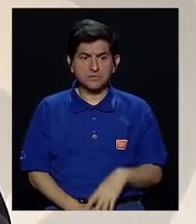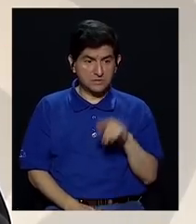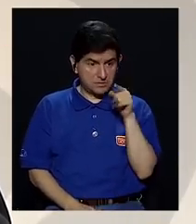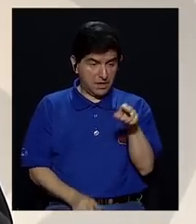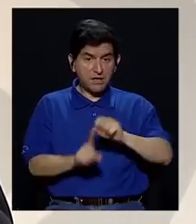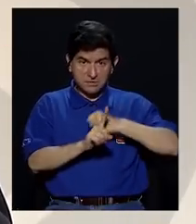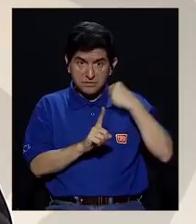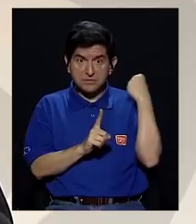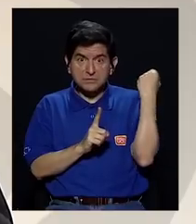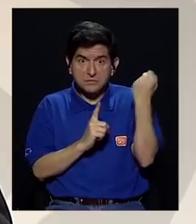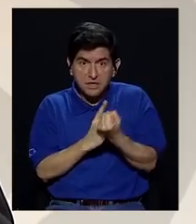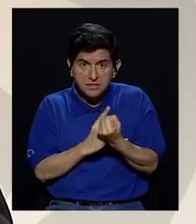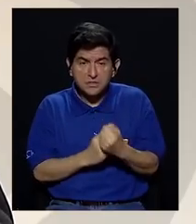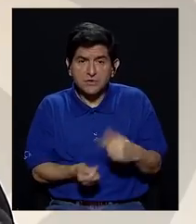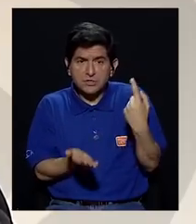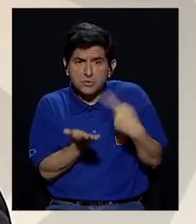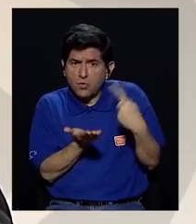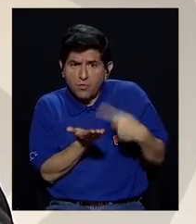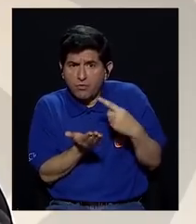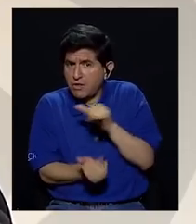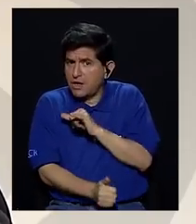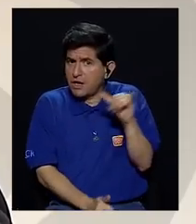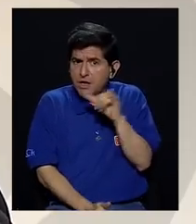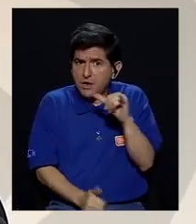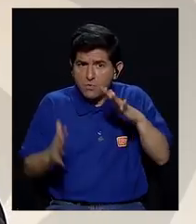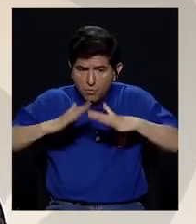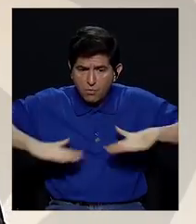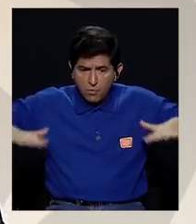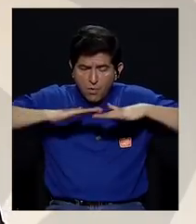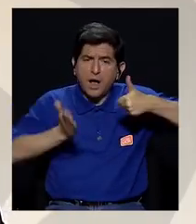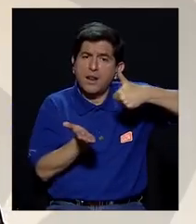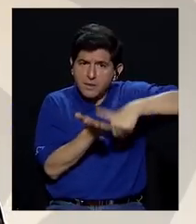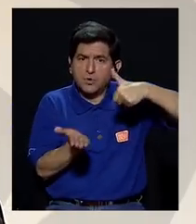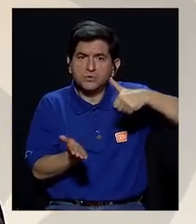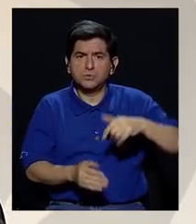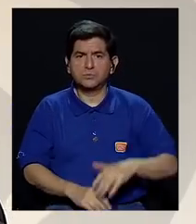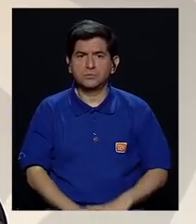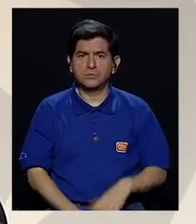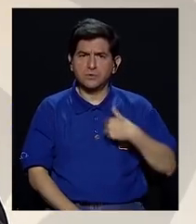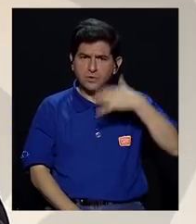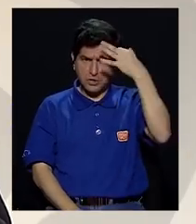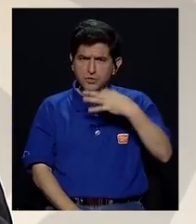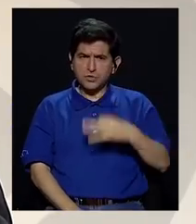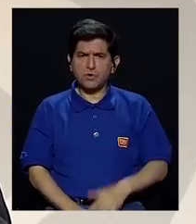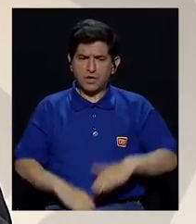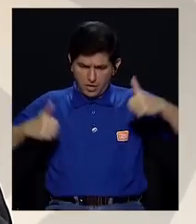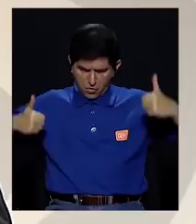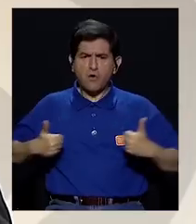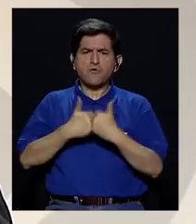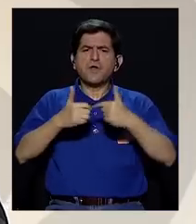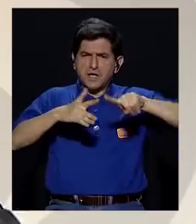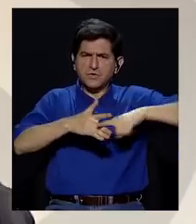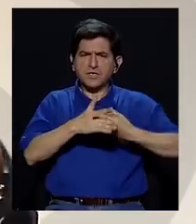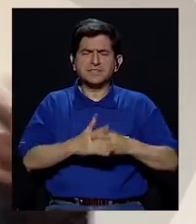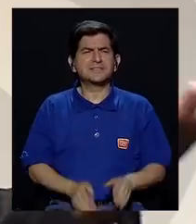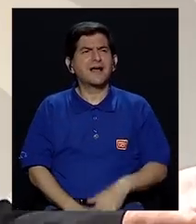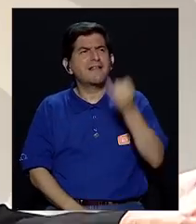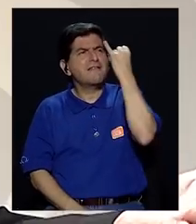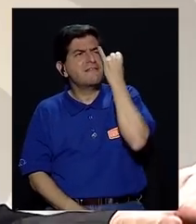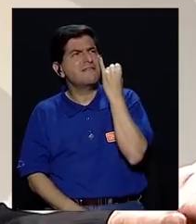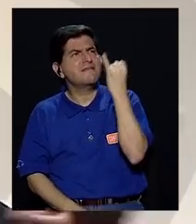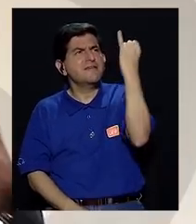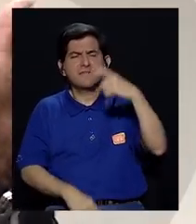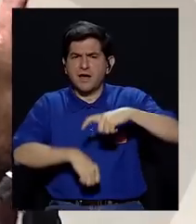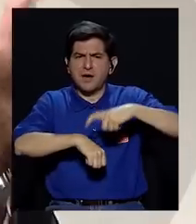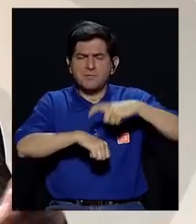Y eso se dirimen también en el escenario electoral. Entonces, me parece que un desafío de entrada es cómo concebimos